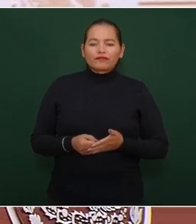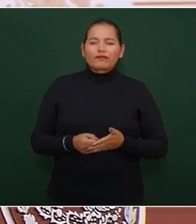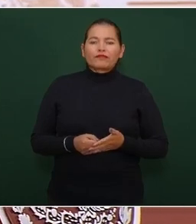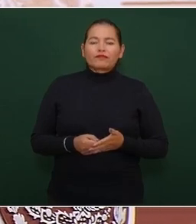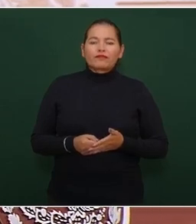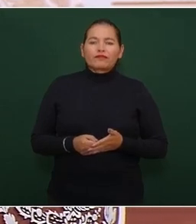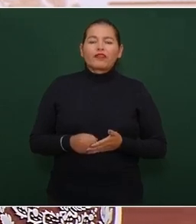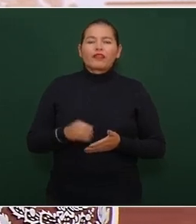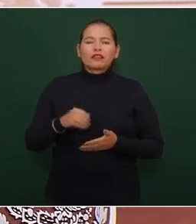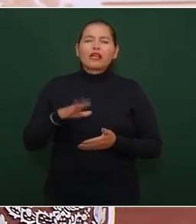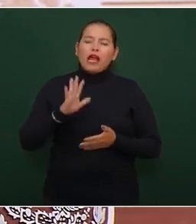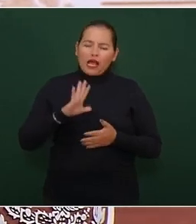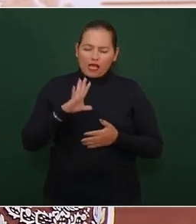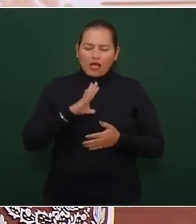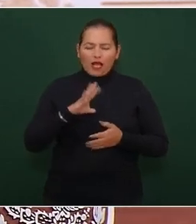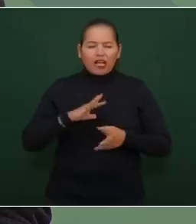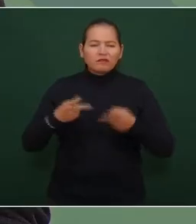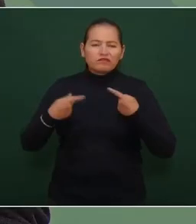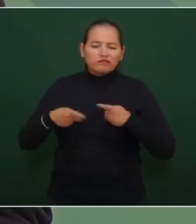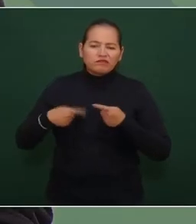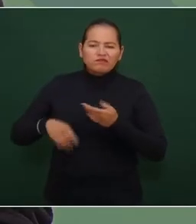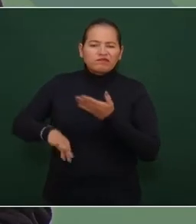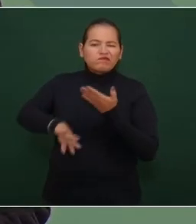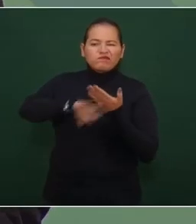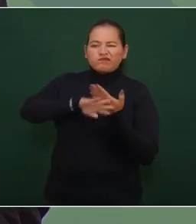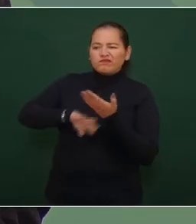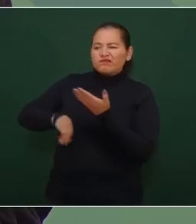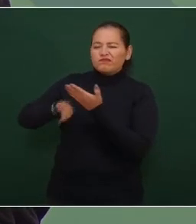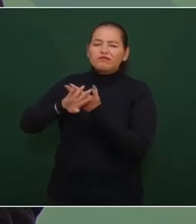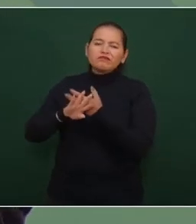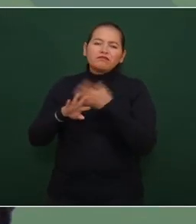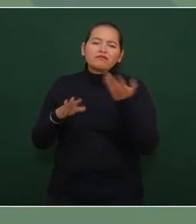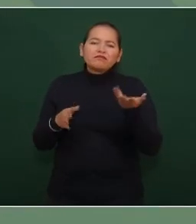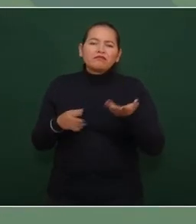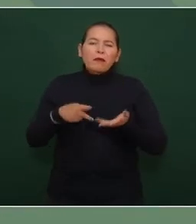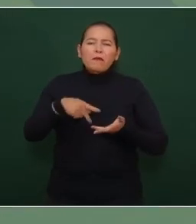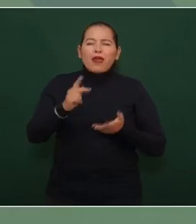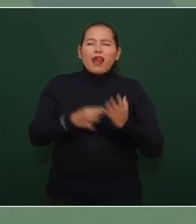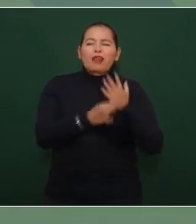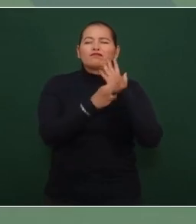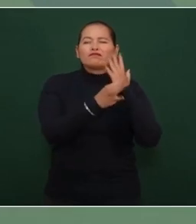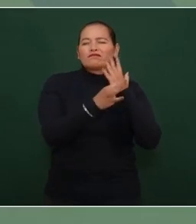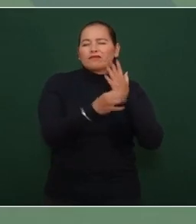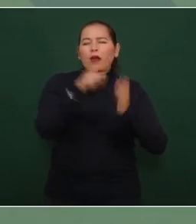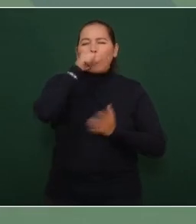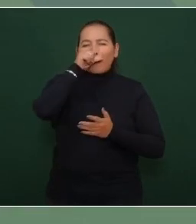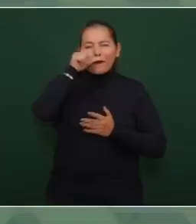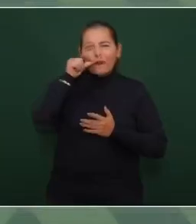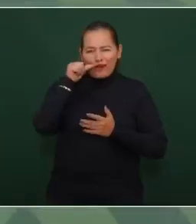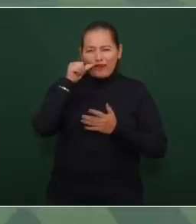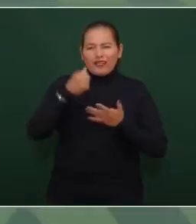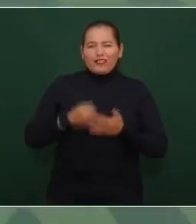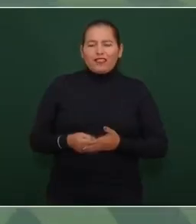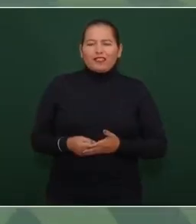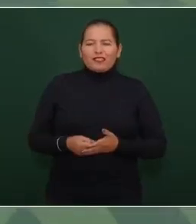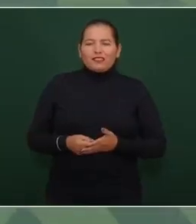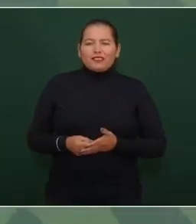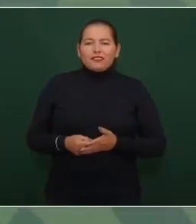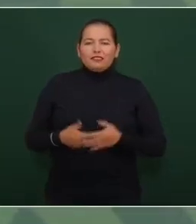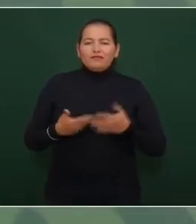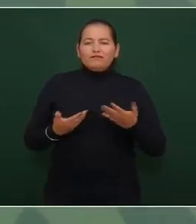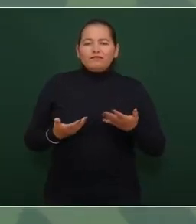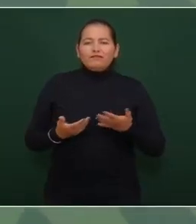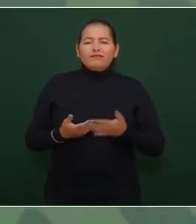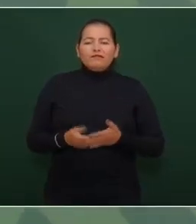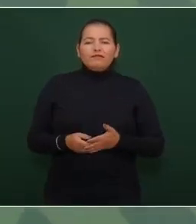oposición pero como decía Juárez el triunfo de